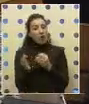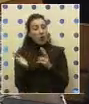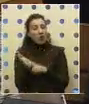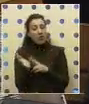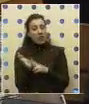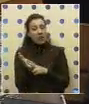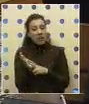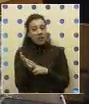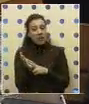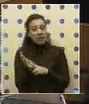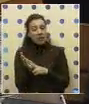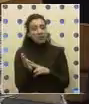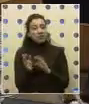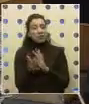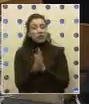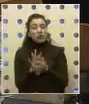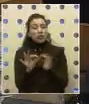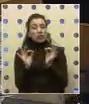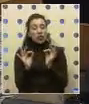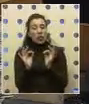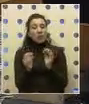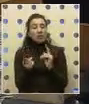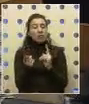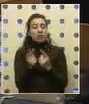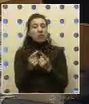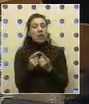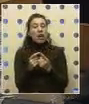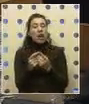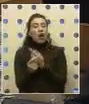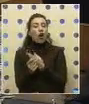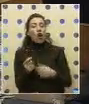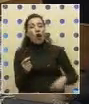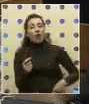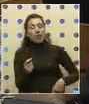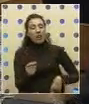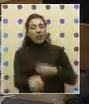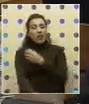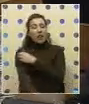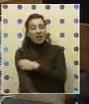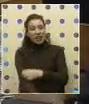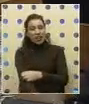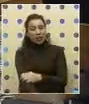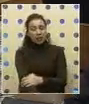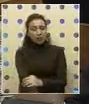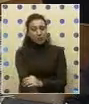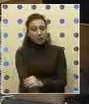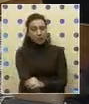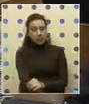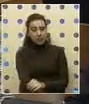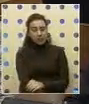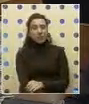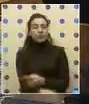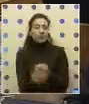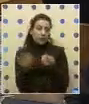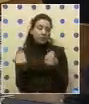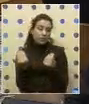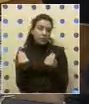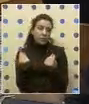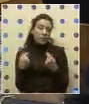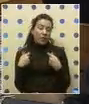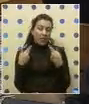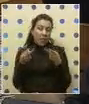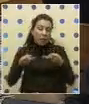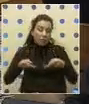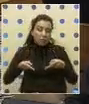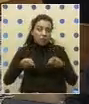democraticemos en totalidad lo que es el gobierno de la región. Y para eso realmente necesitamos entregar las